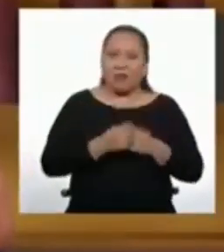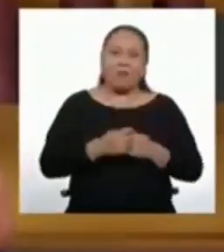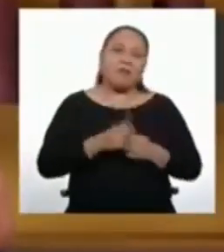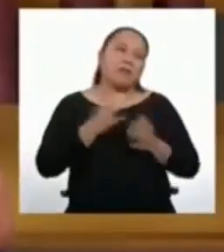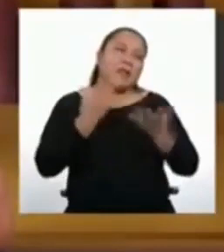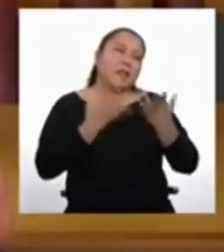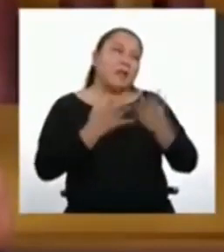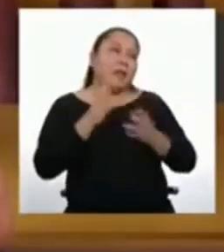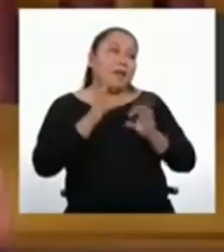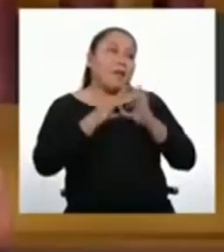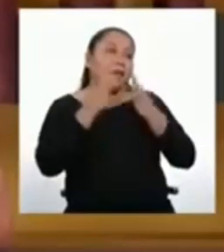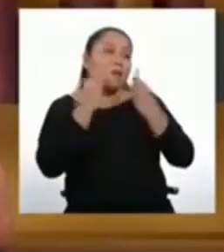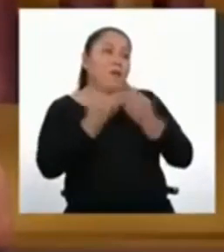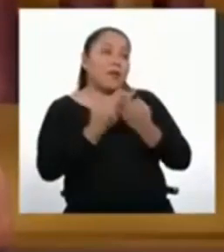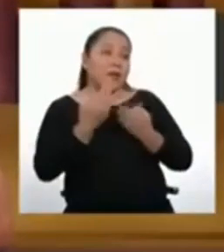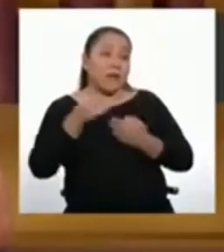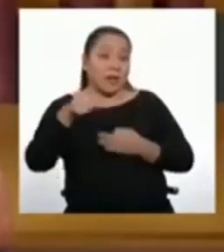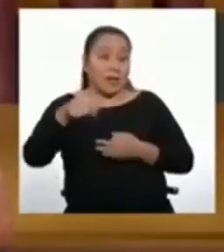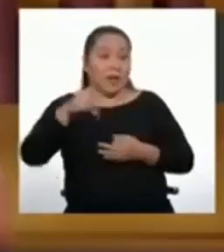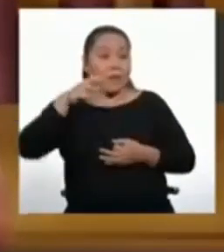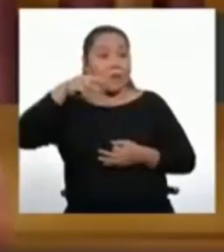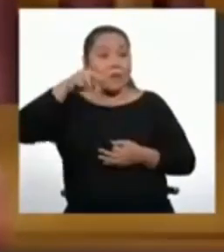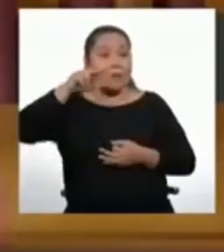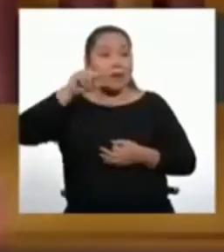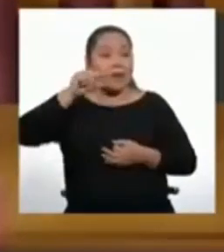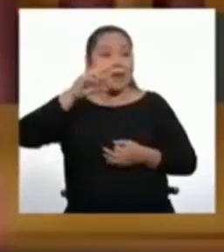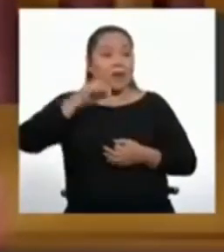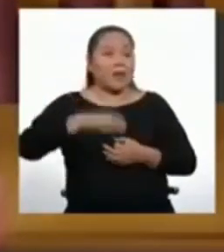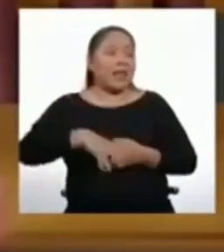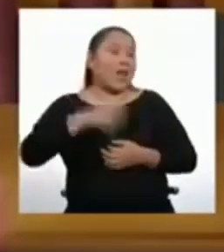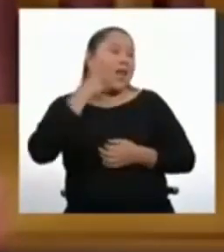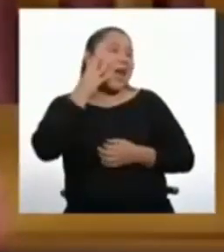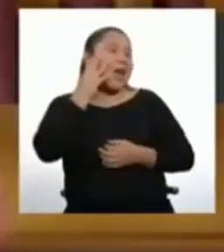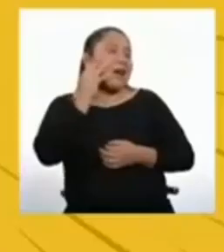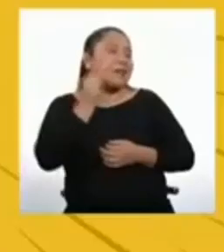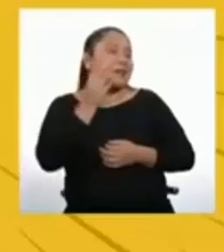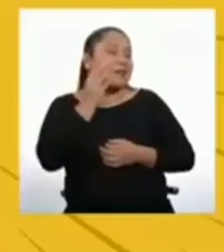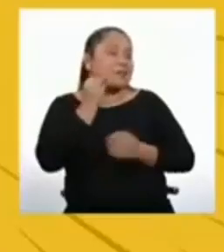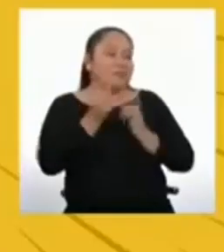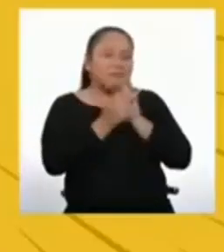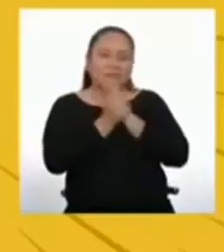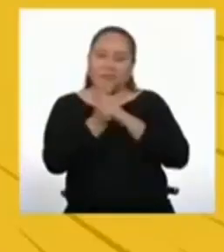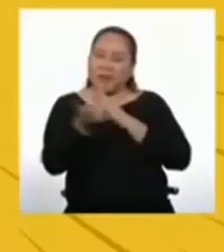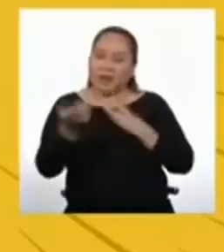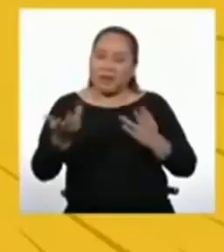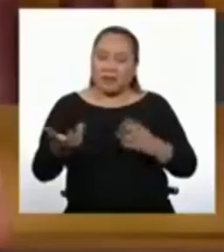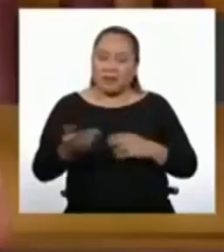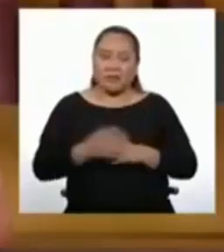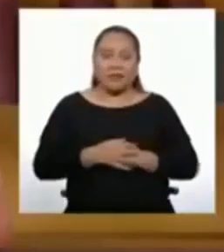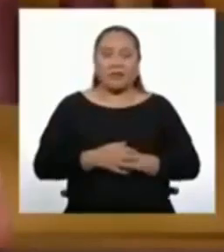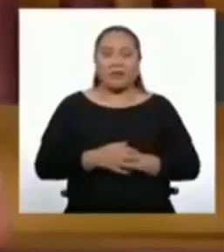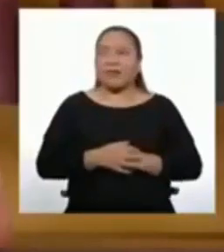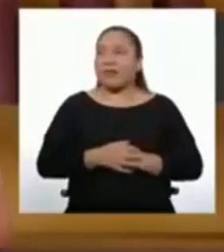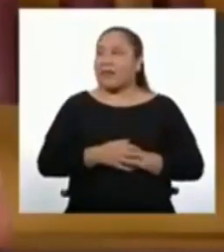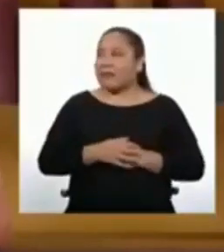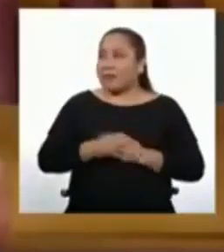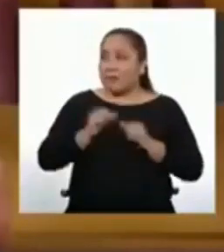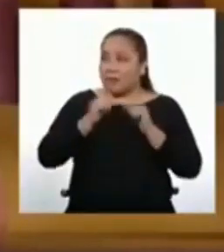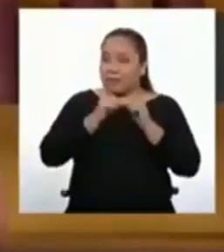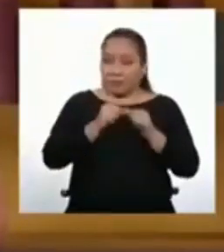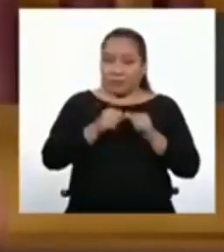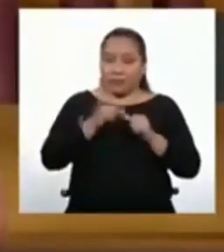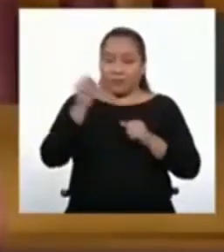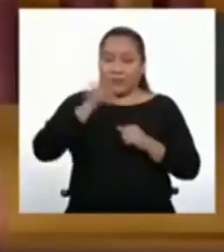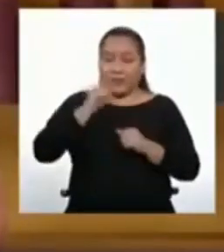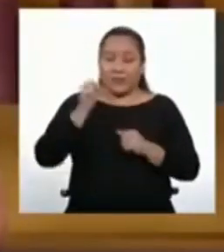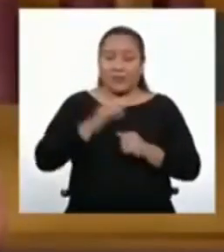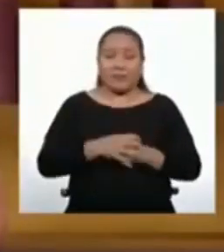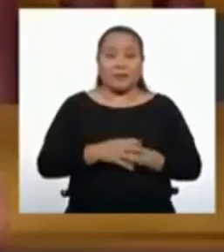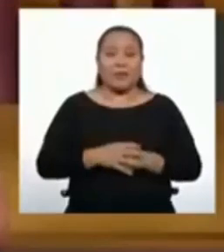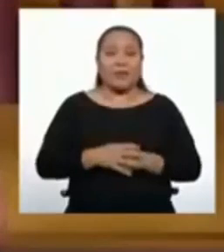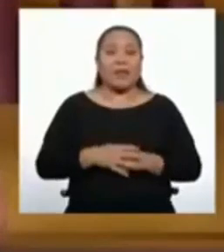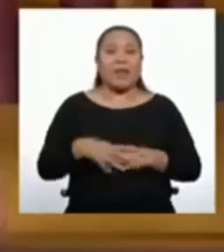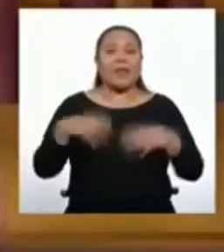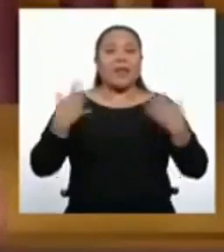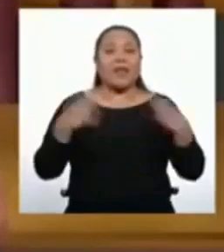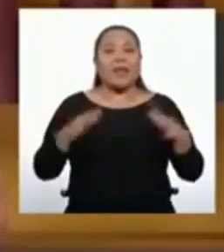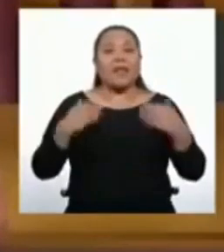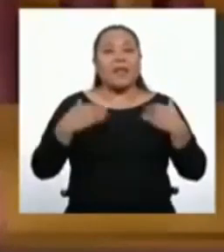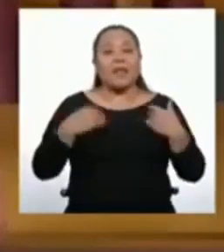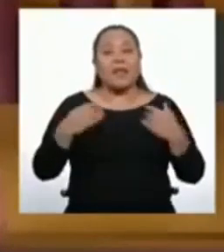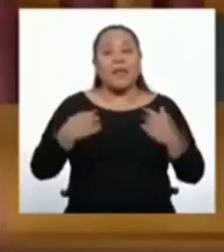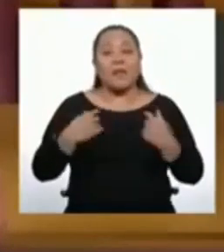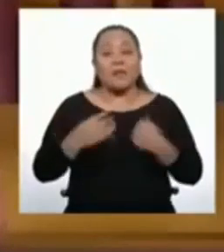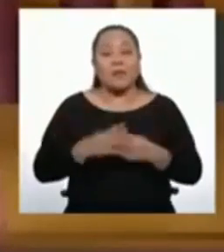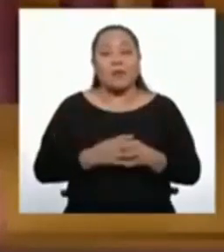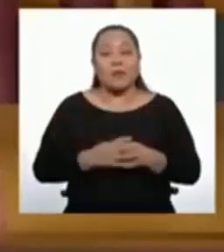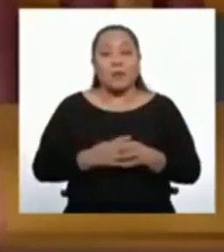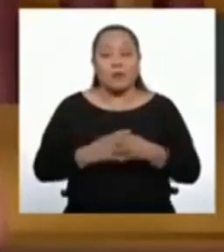más experiencia en el rubro. Yanira, ¿lista para seguir? Claro. Tenemos completos los datos de los